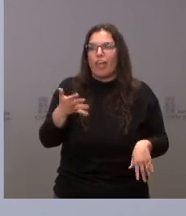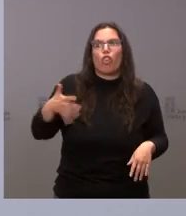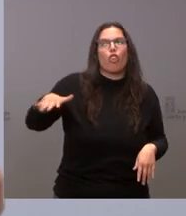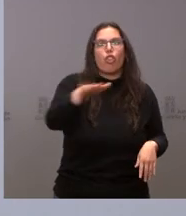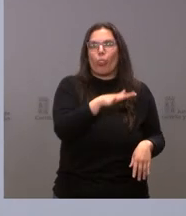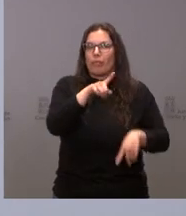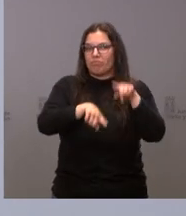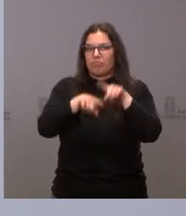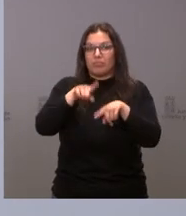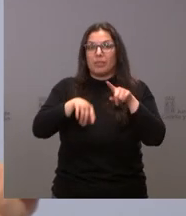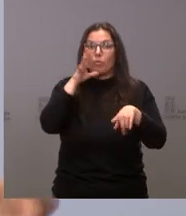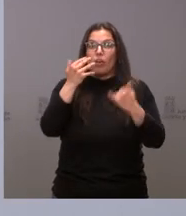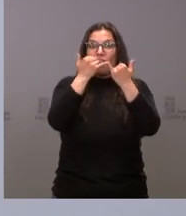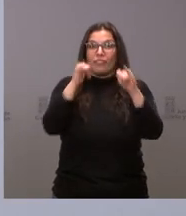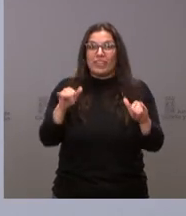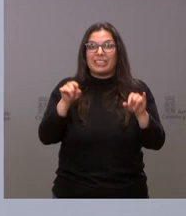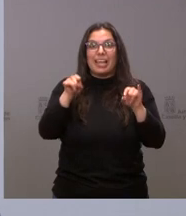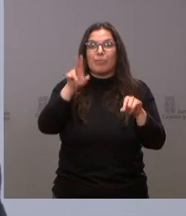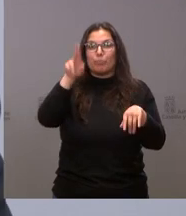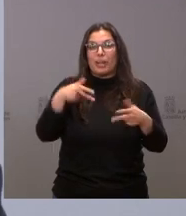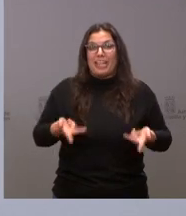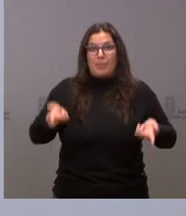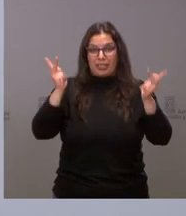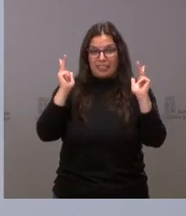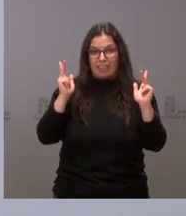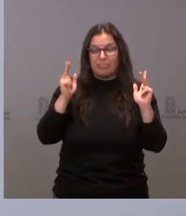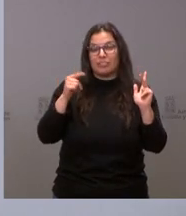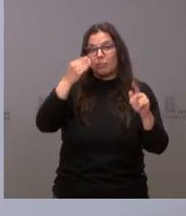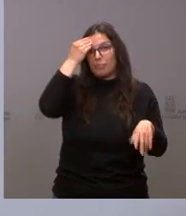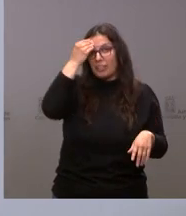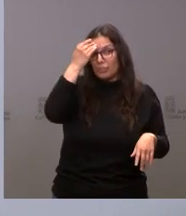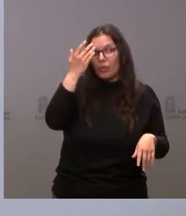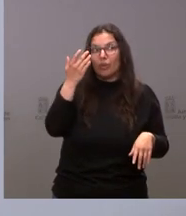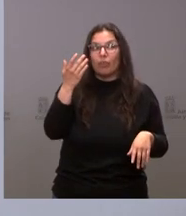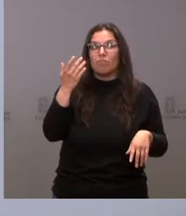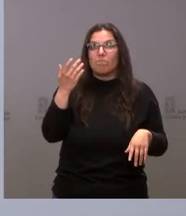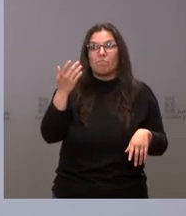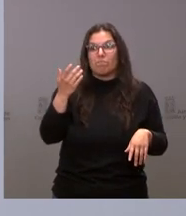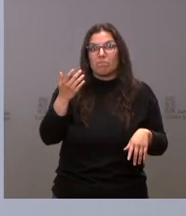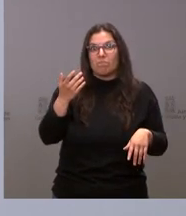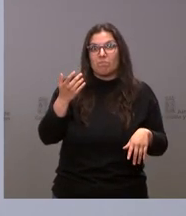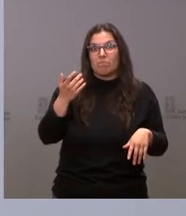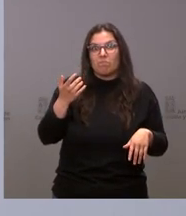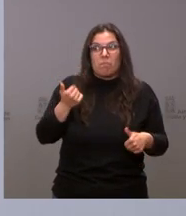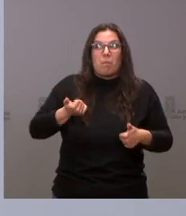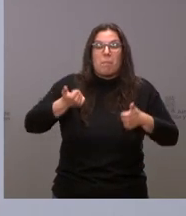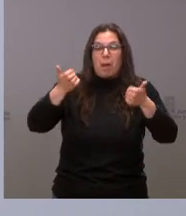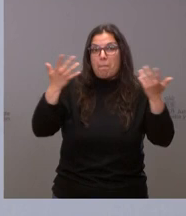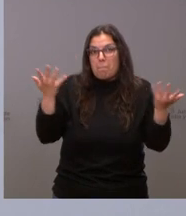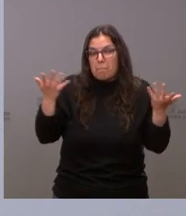precisamente la fiesta es un acto de libertad yo creo que no hay que darle tampoco